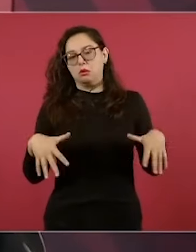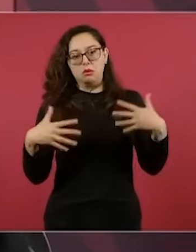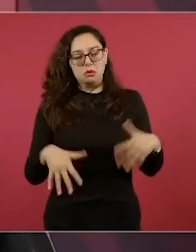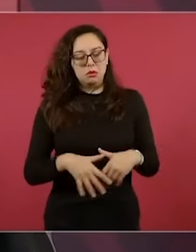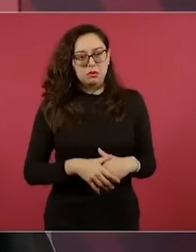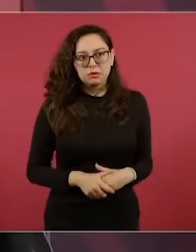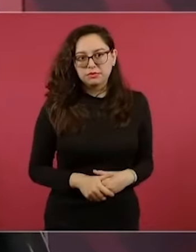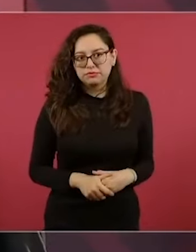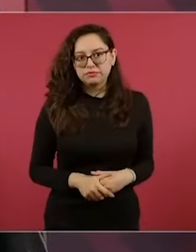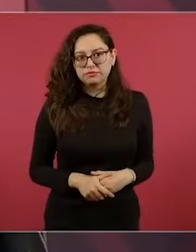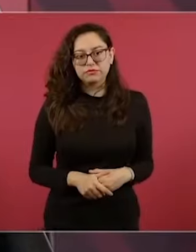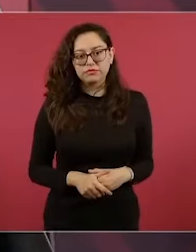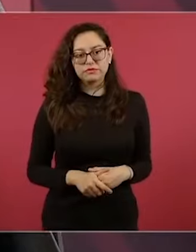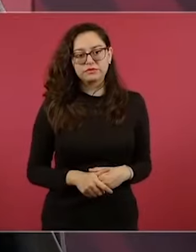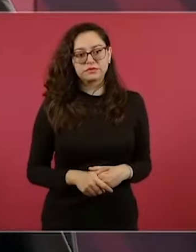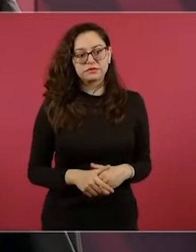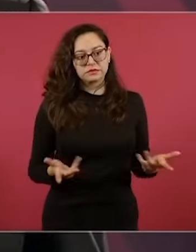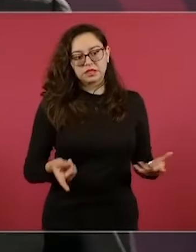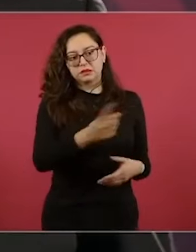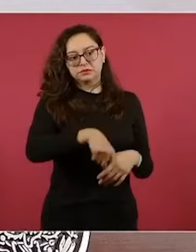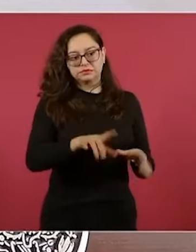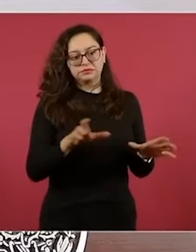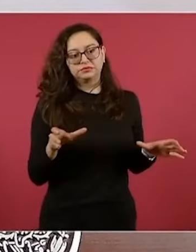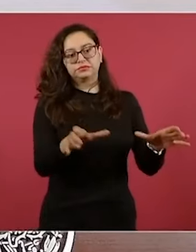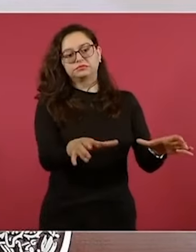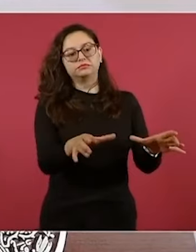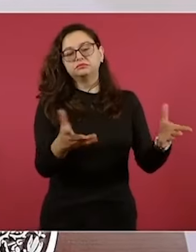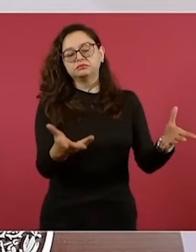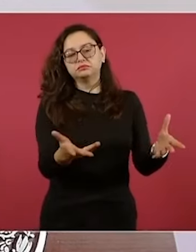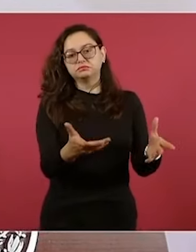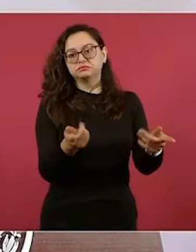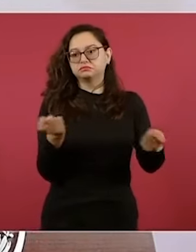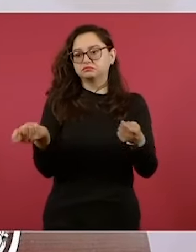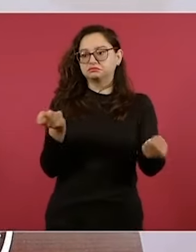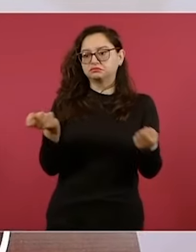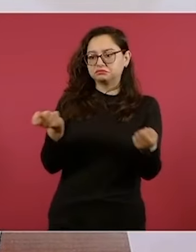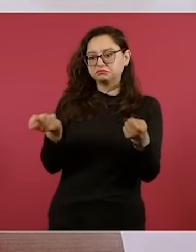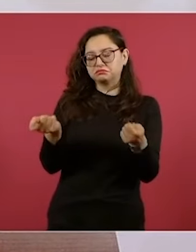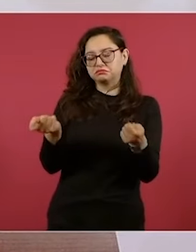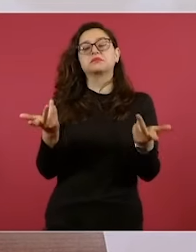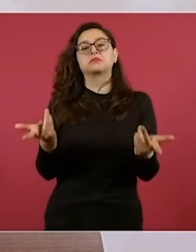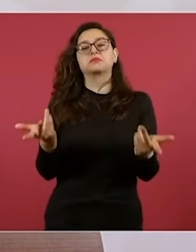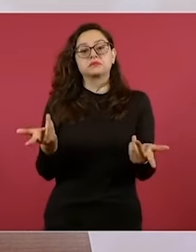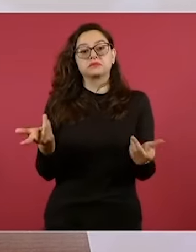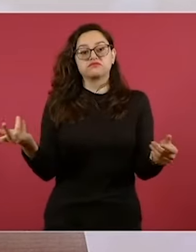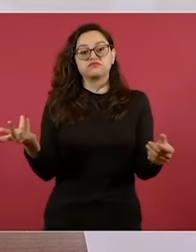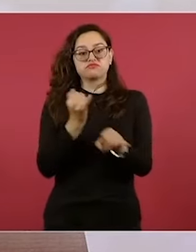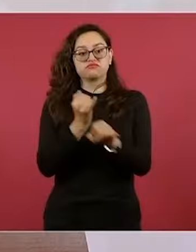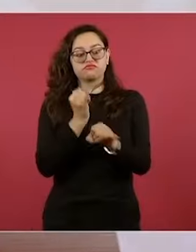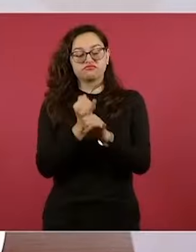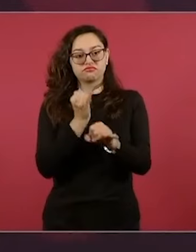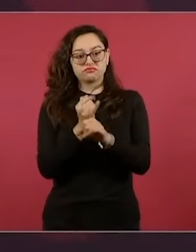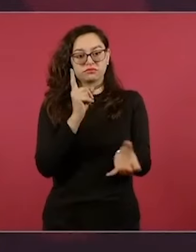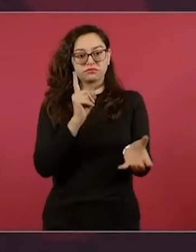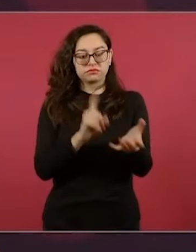conservadurismo y las redes sociales